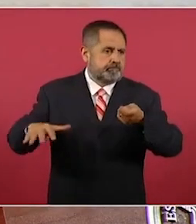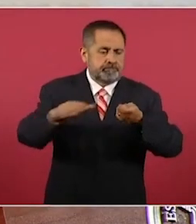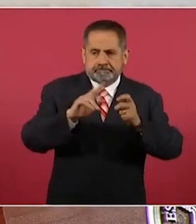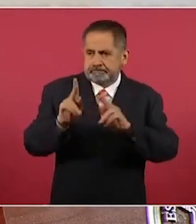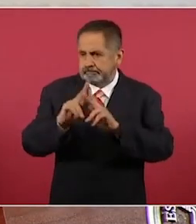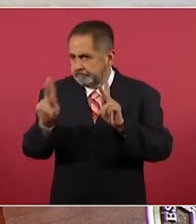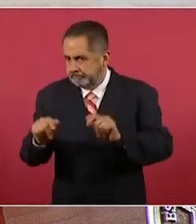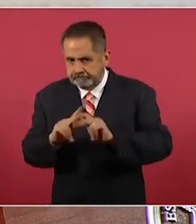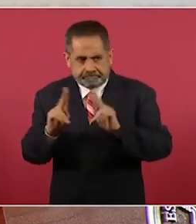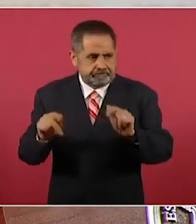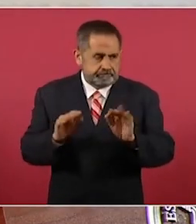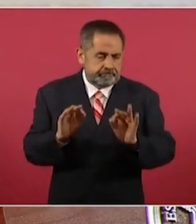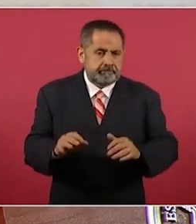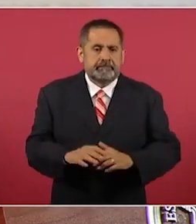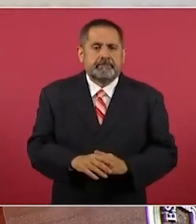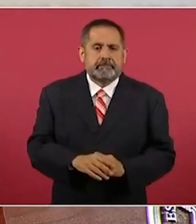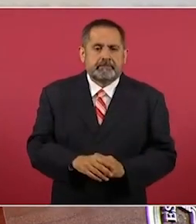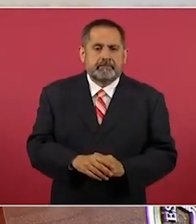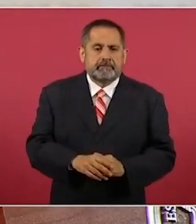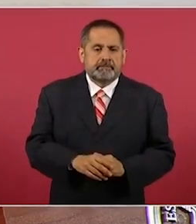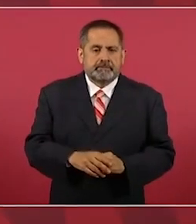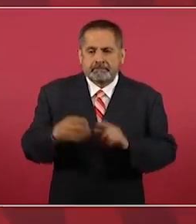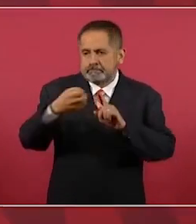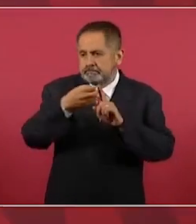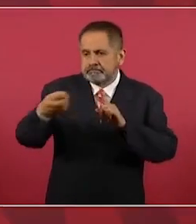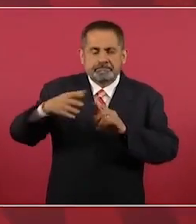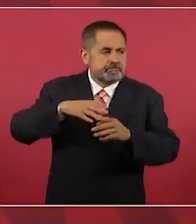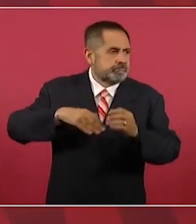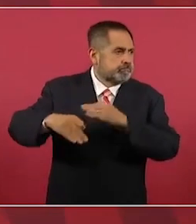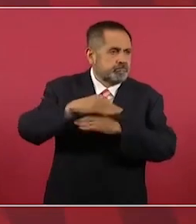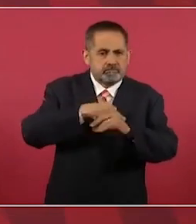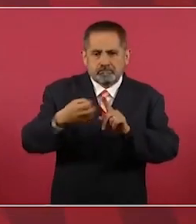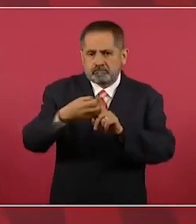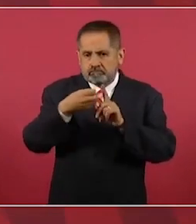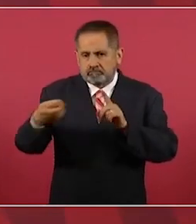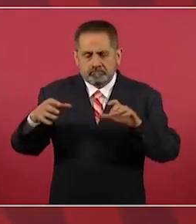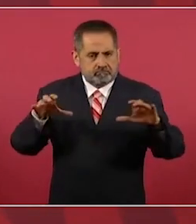conseguir la paz y armonizar a todos.